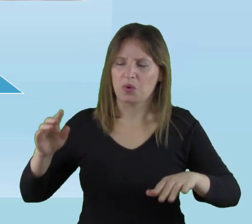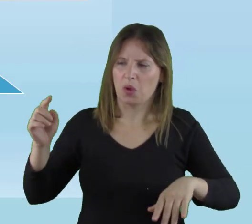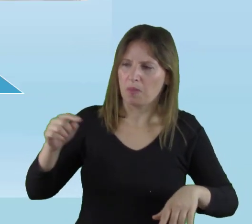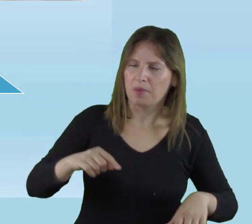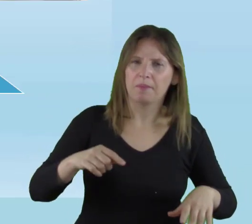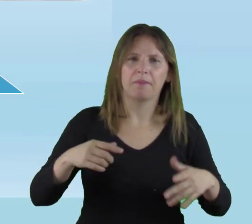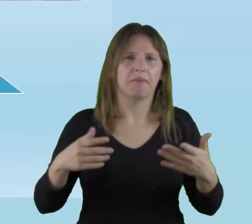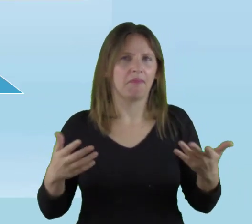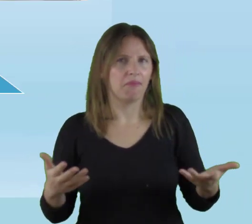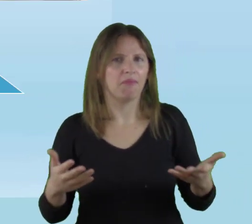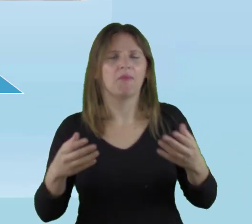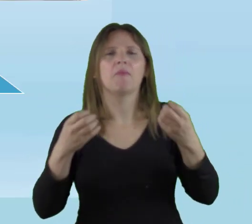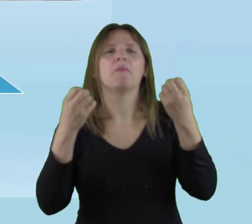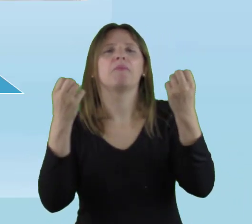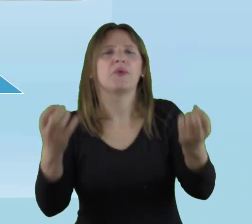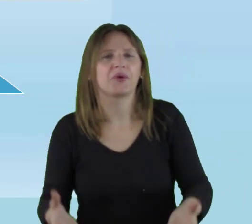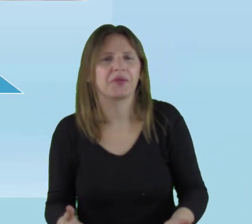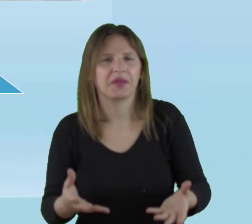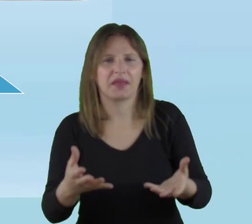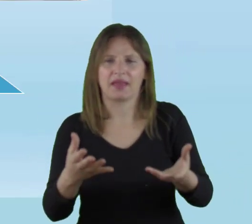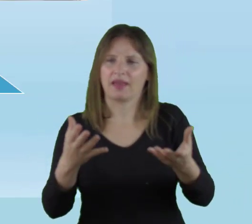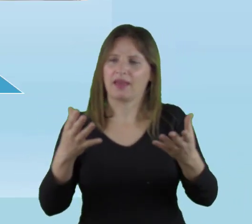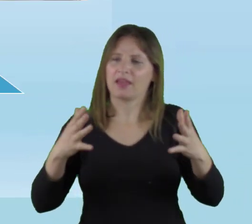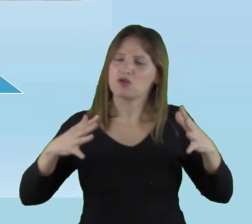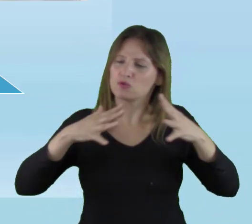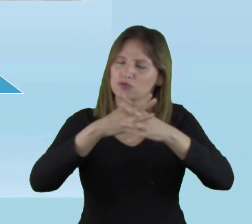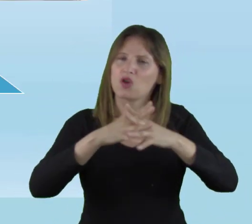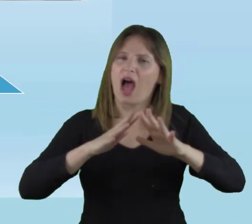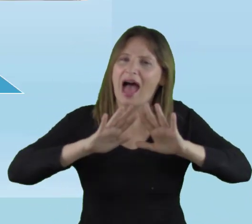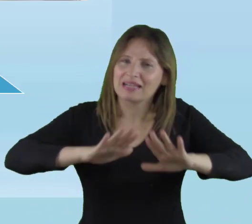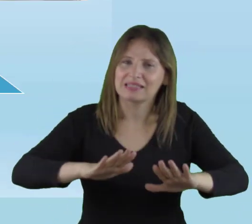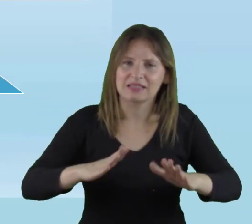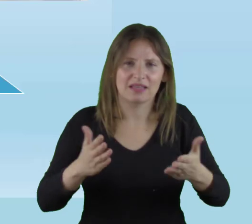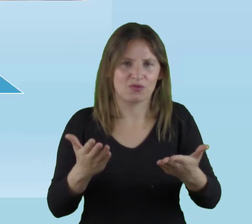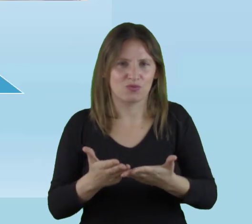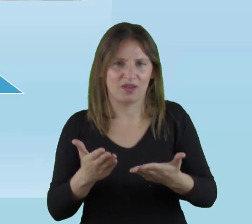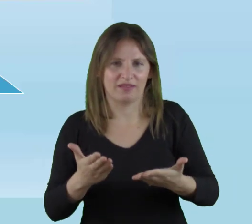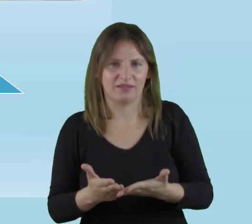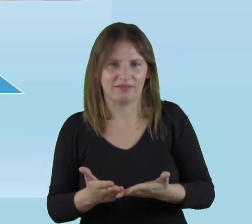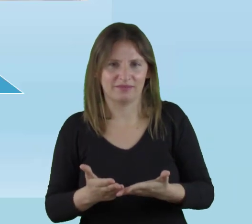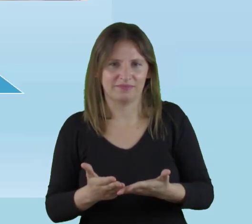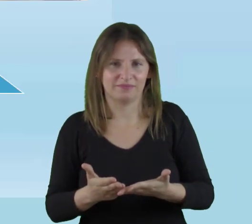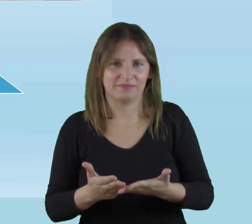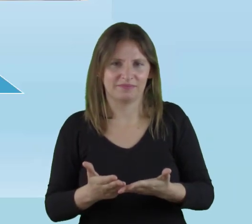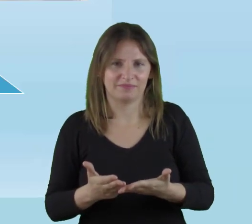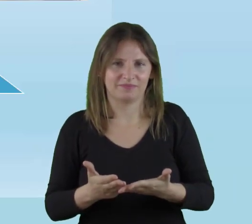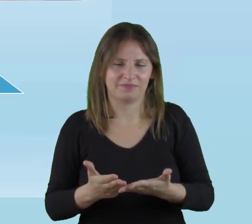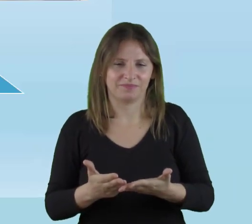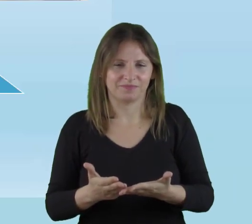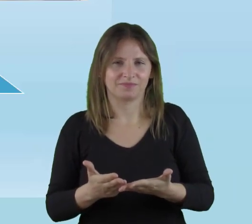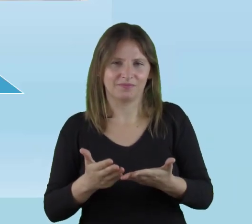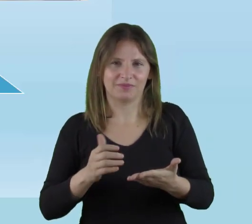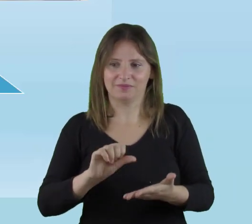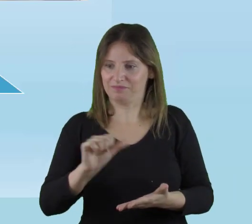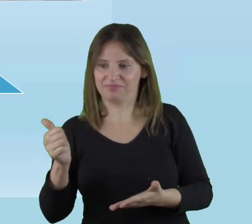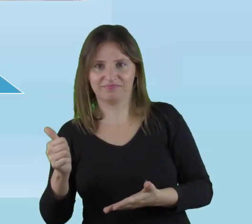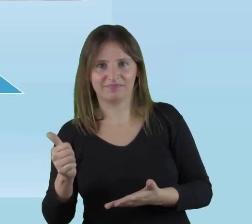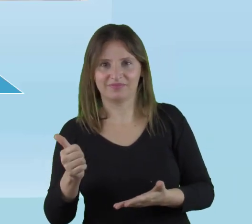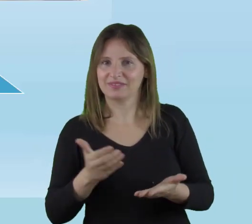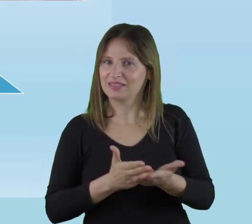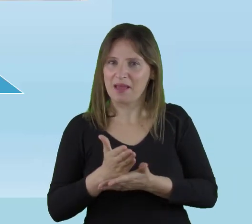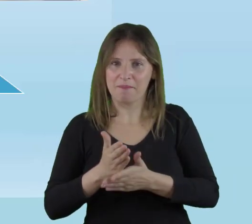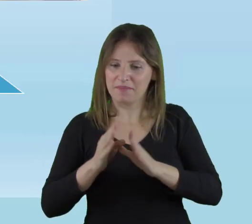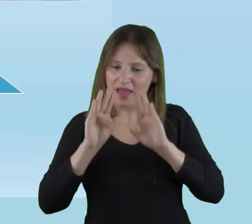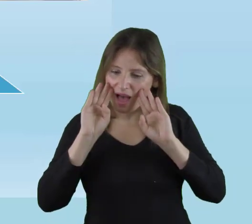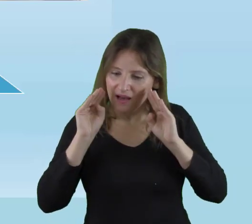inclusión en los estudiantes de una manera exitosa.